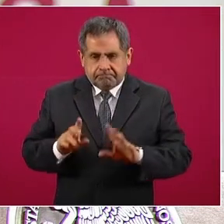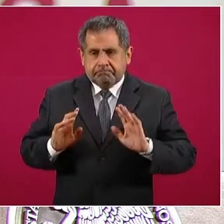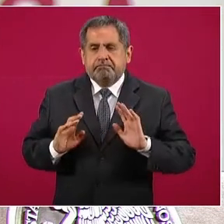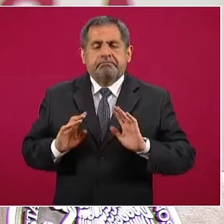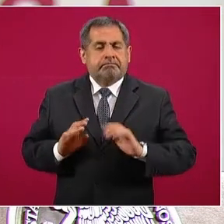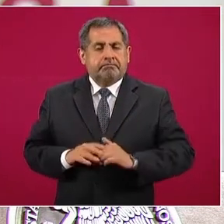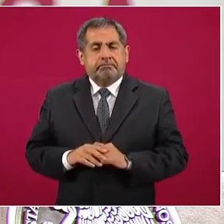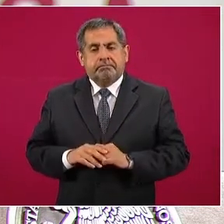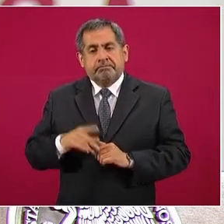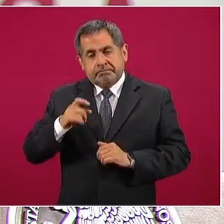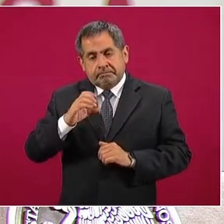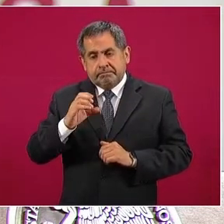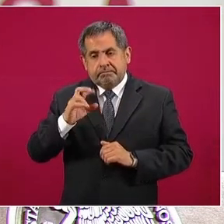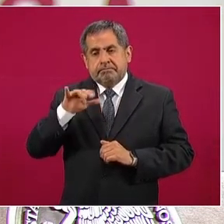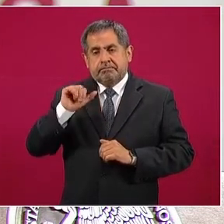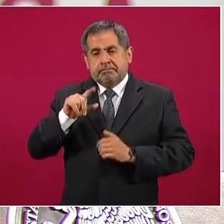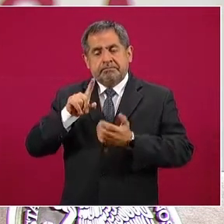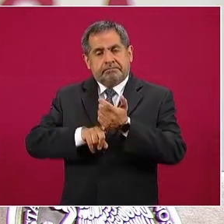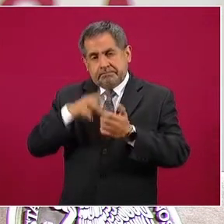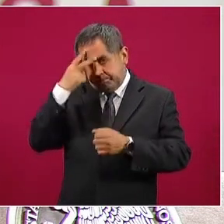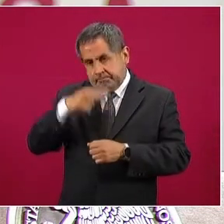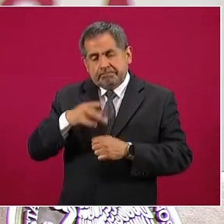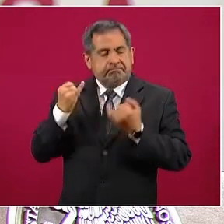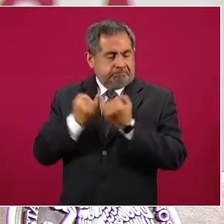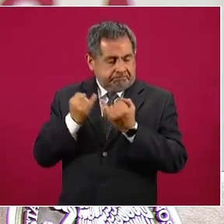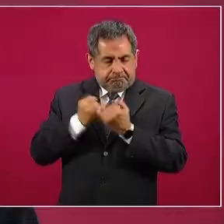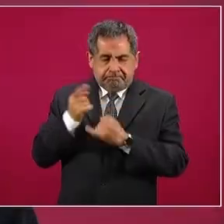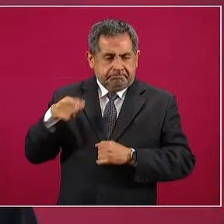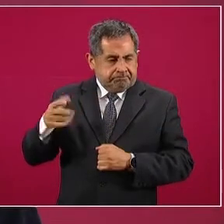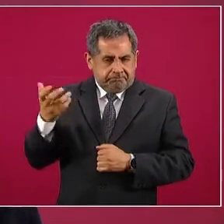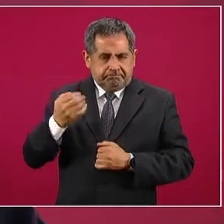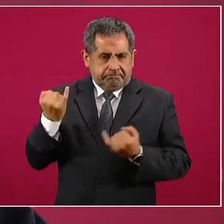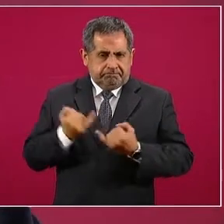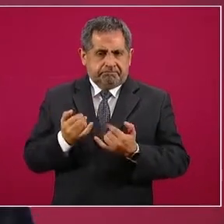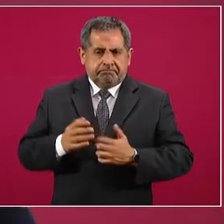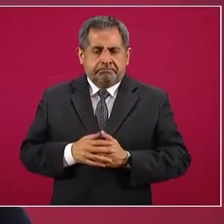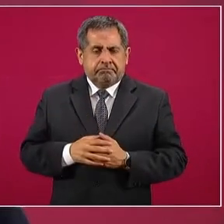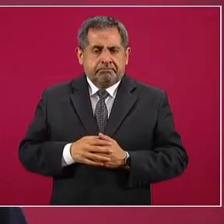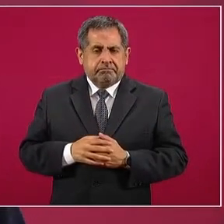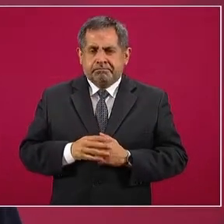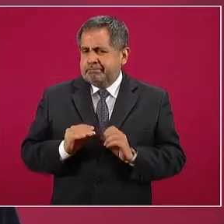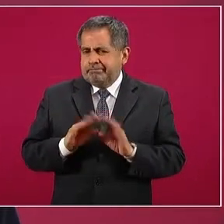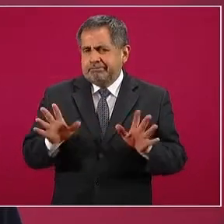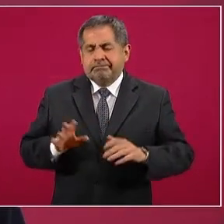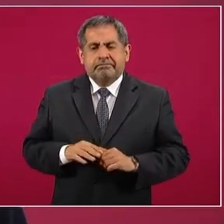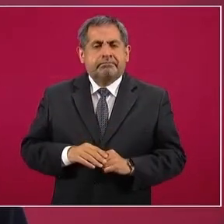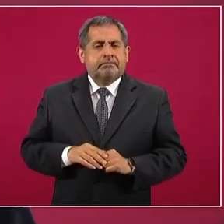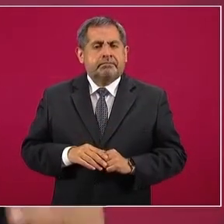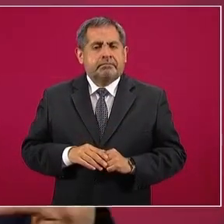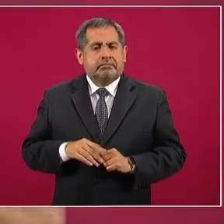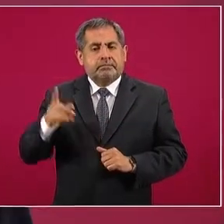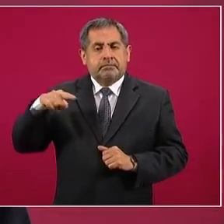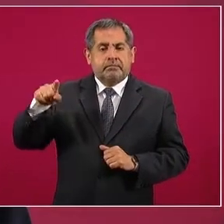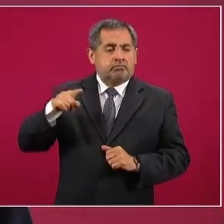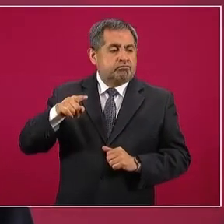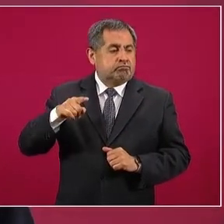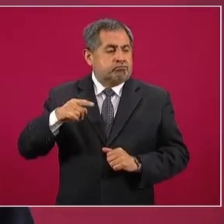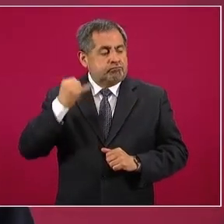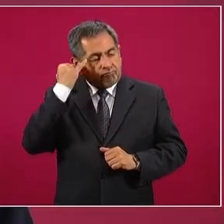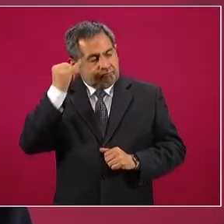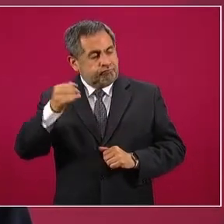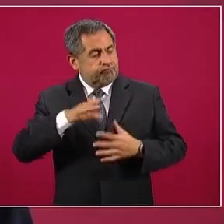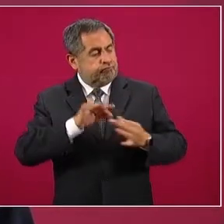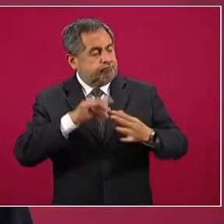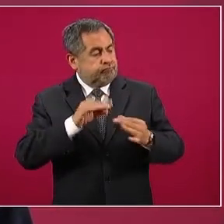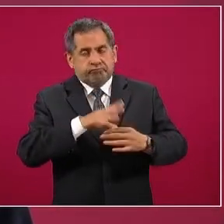la crisis de México. Sin duda, ellos imponían la política